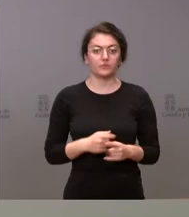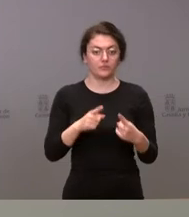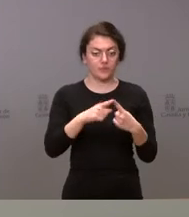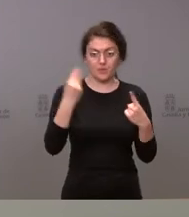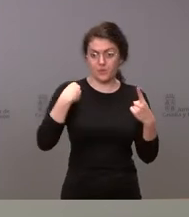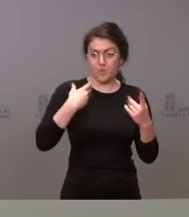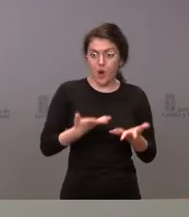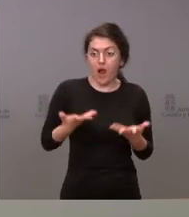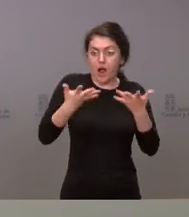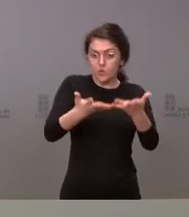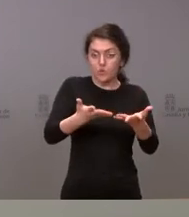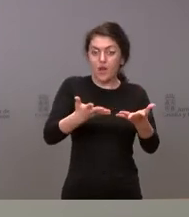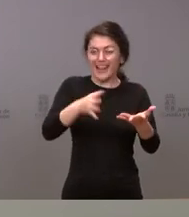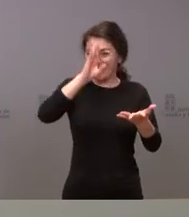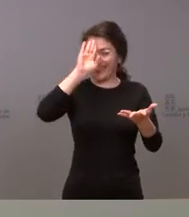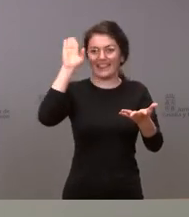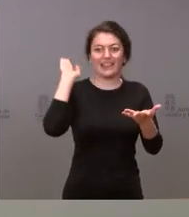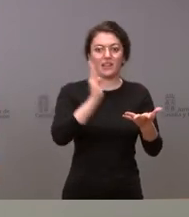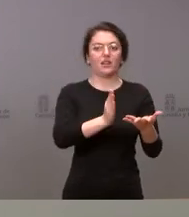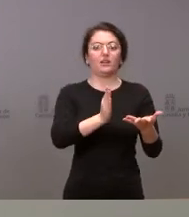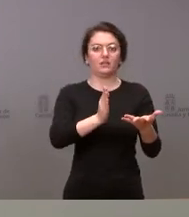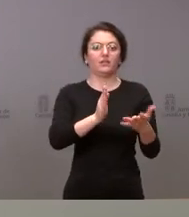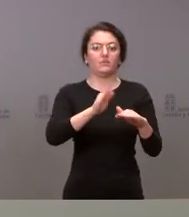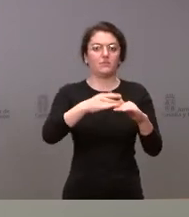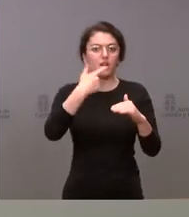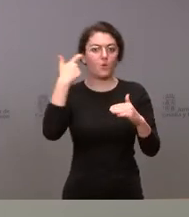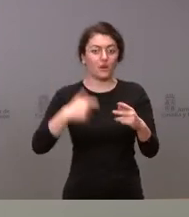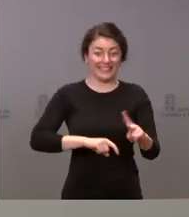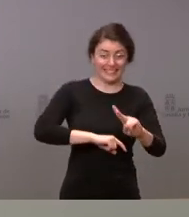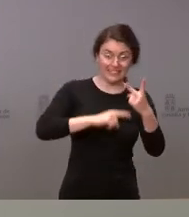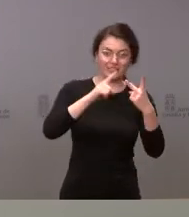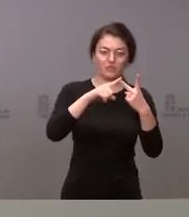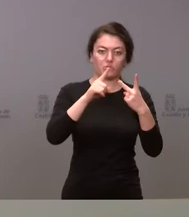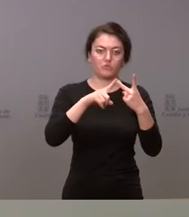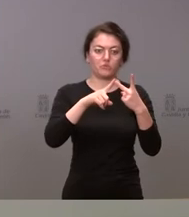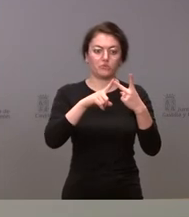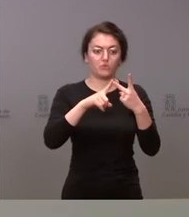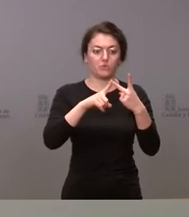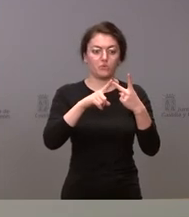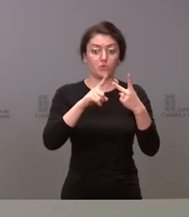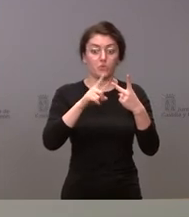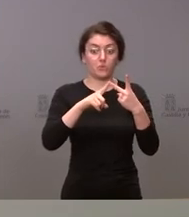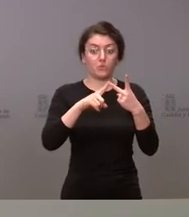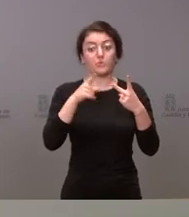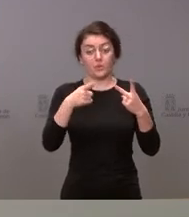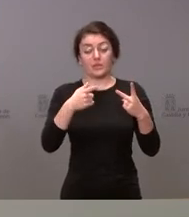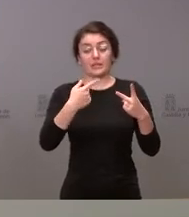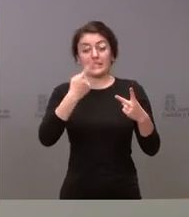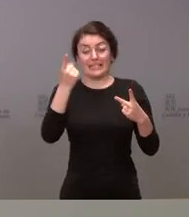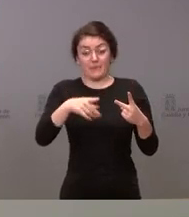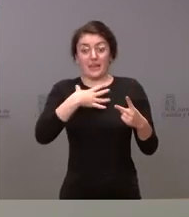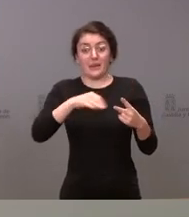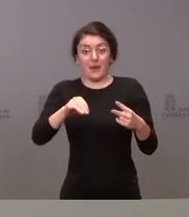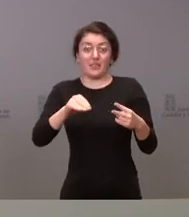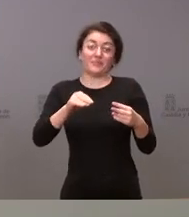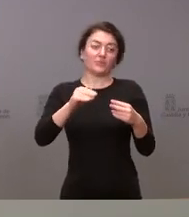podamos dar directamente in situ a Ucrania. Y un segundo bloque, que también podría tener un cierto contenido económico, es el que tiene que ver con